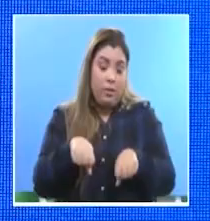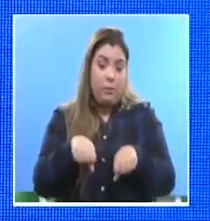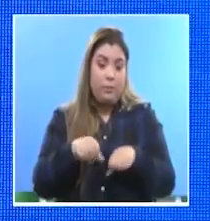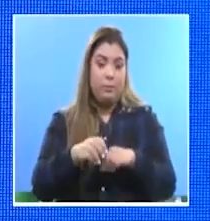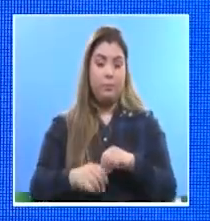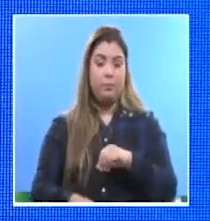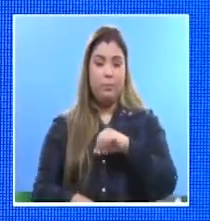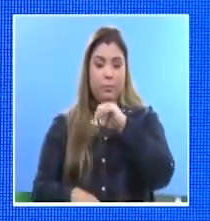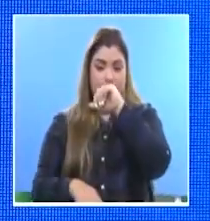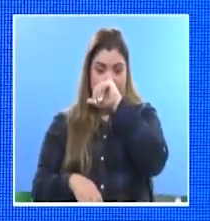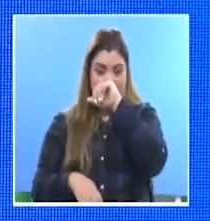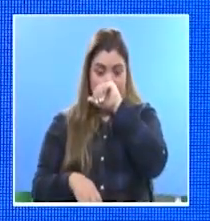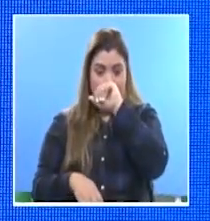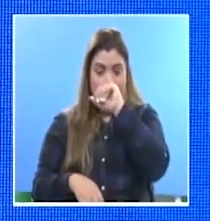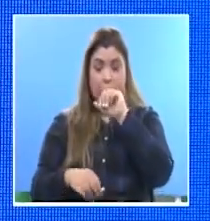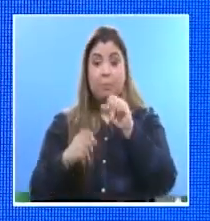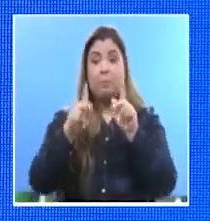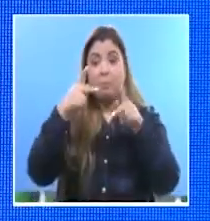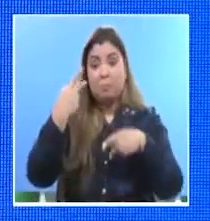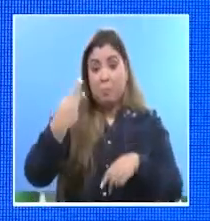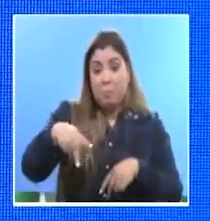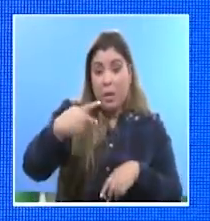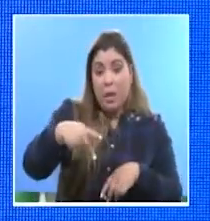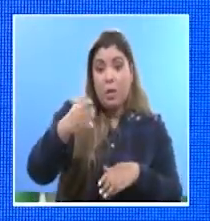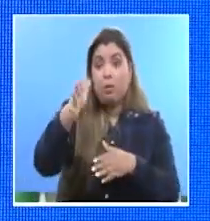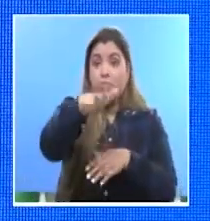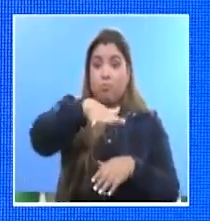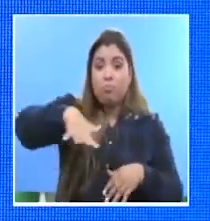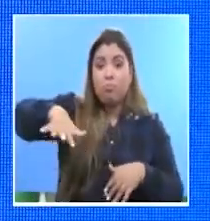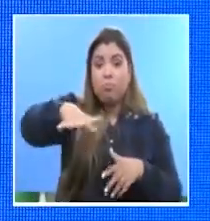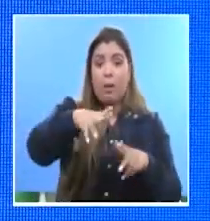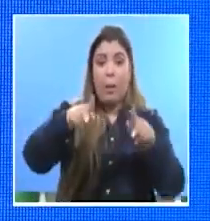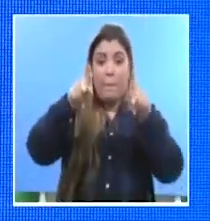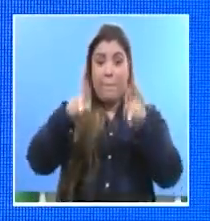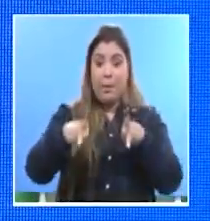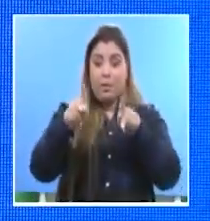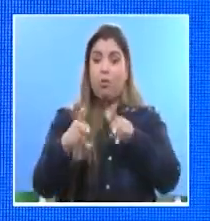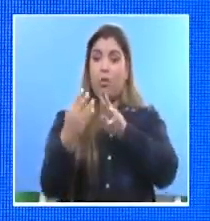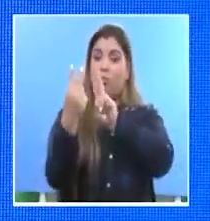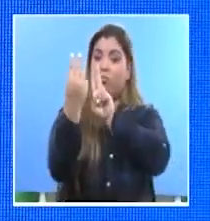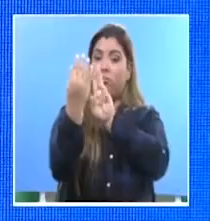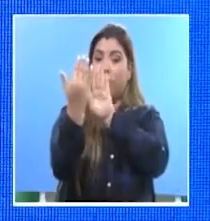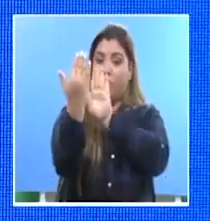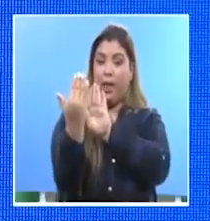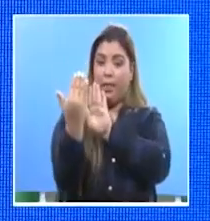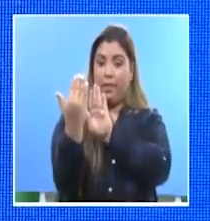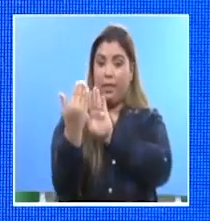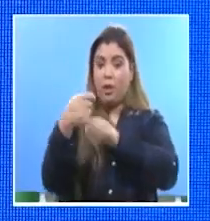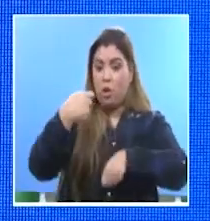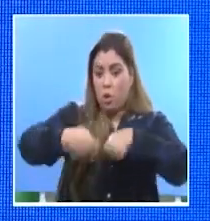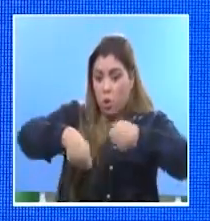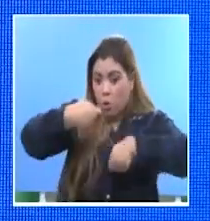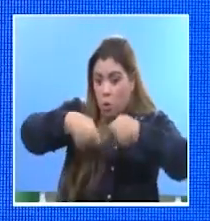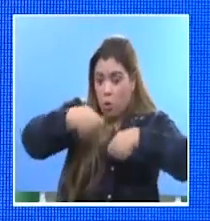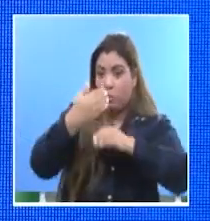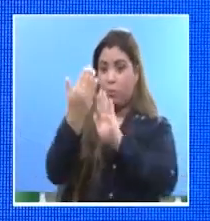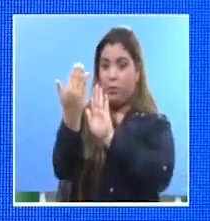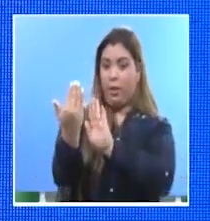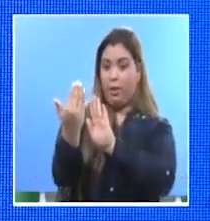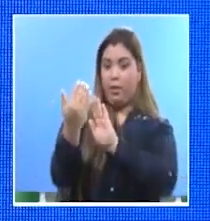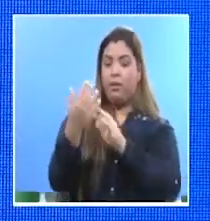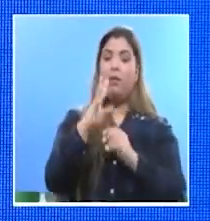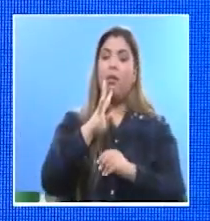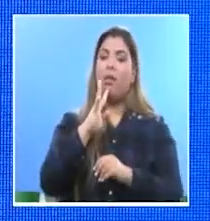y ponemos en riesgo a aquellas personas que están al frente y al lado nuestro. Queremos pedirle entonces